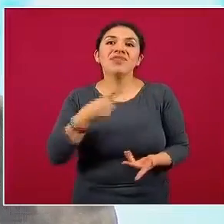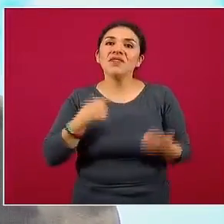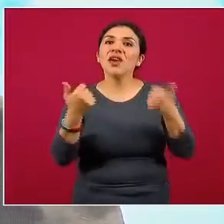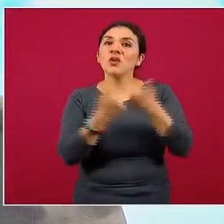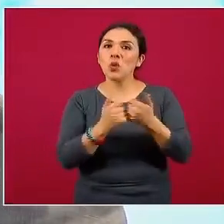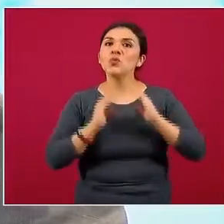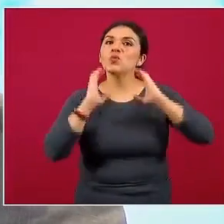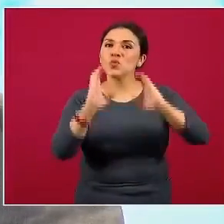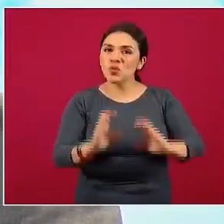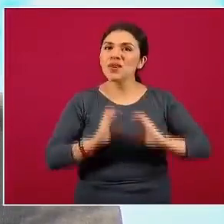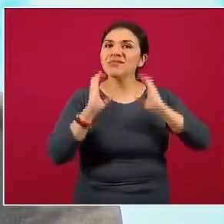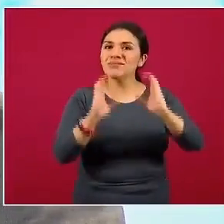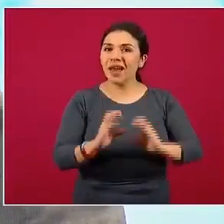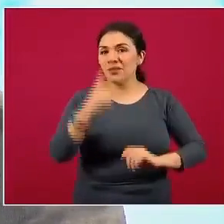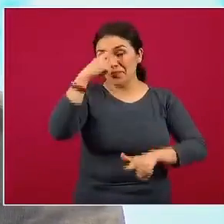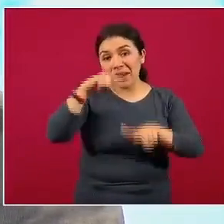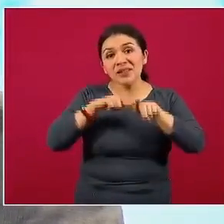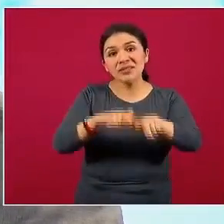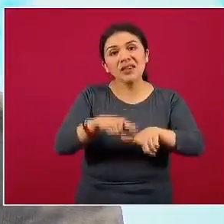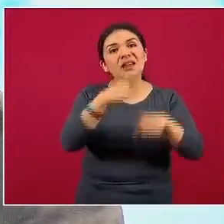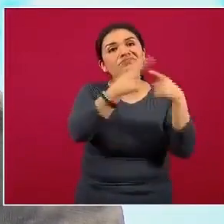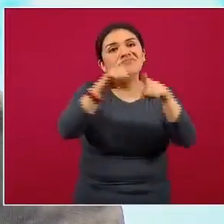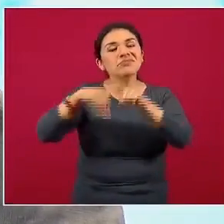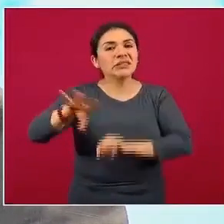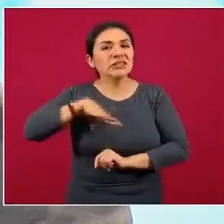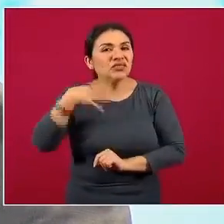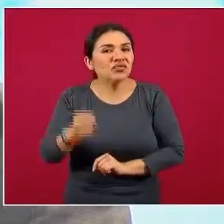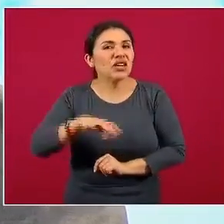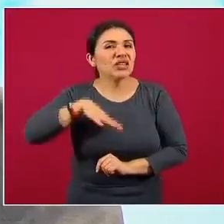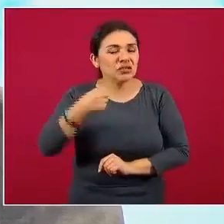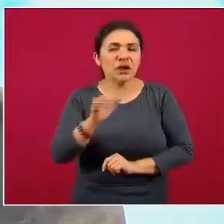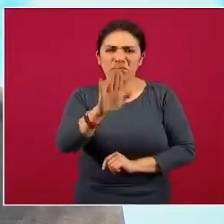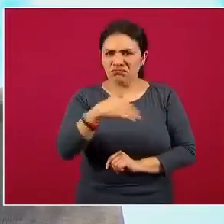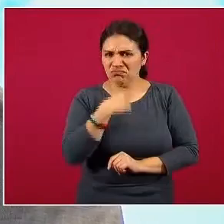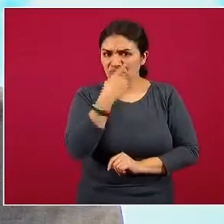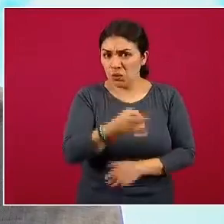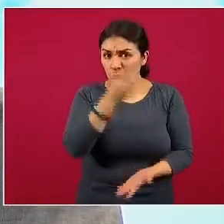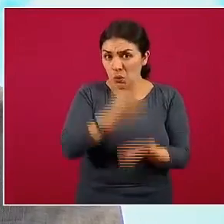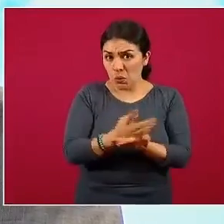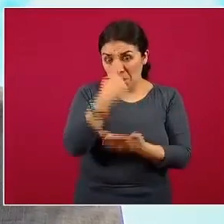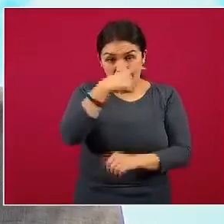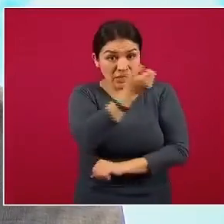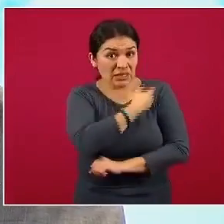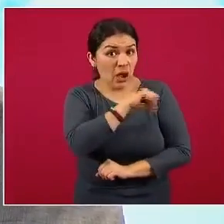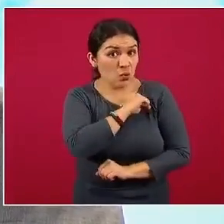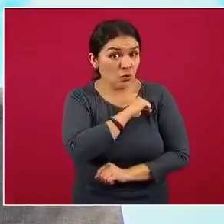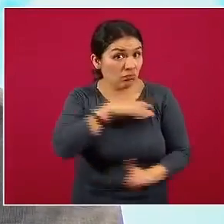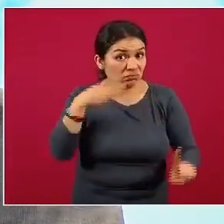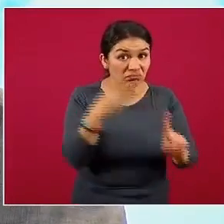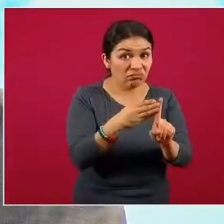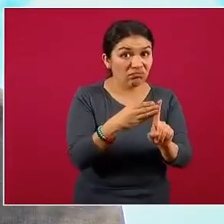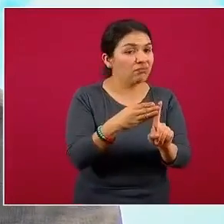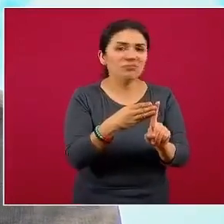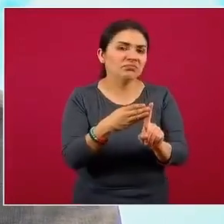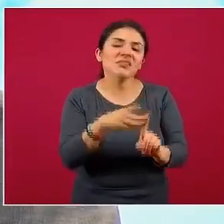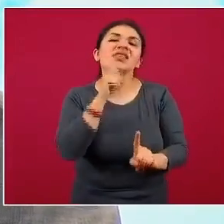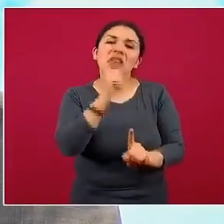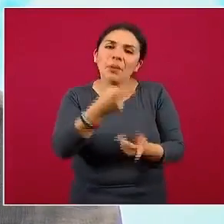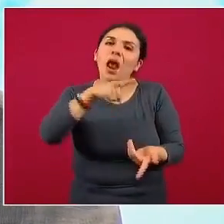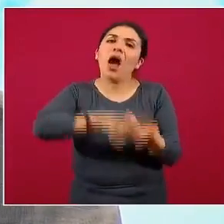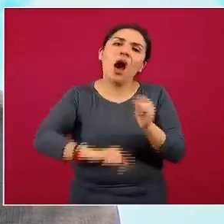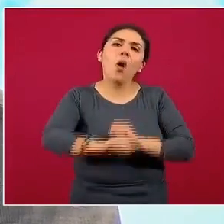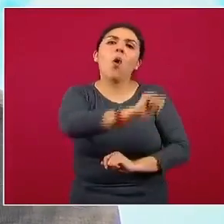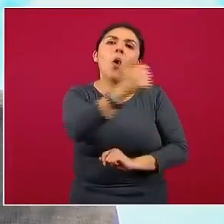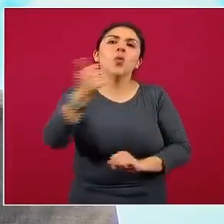prudencia para continuar con los distintos esfuerzos. Insisto, no solamente en el campo de la salud directamente, sino también